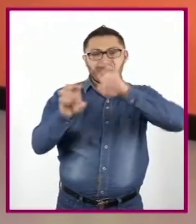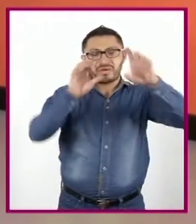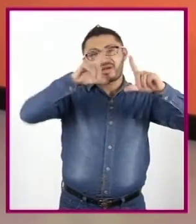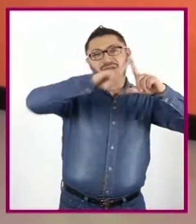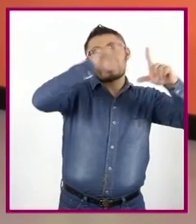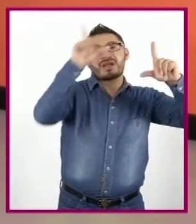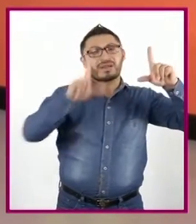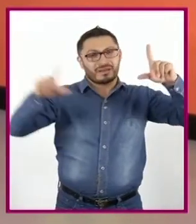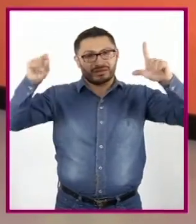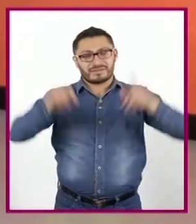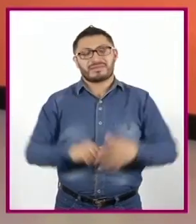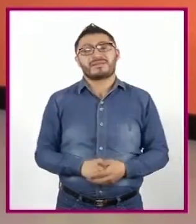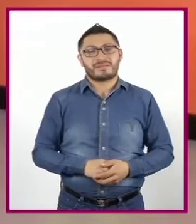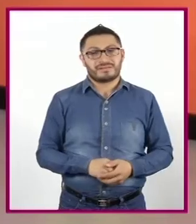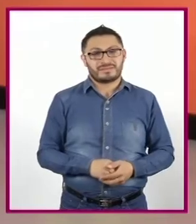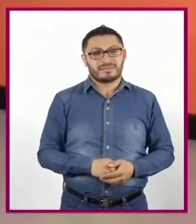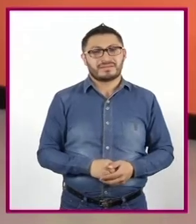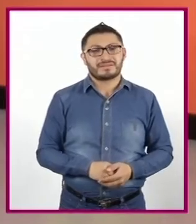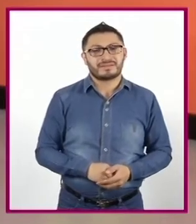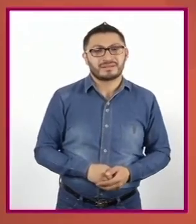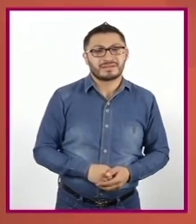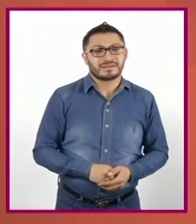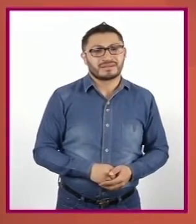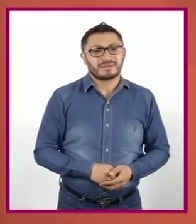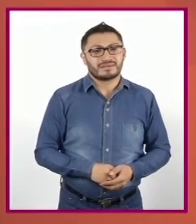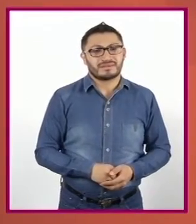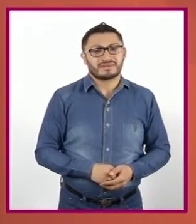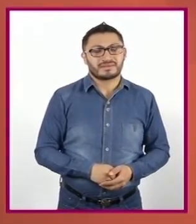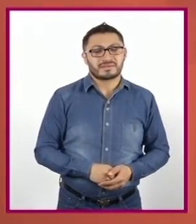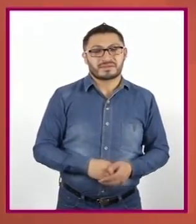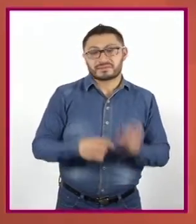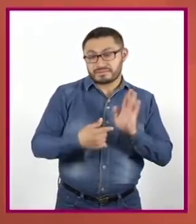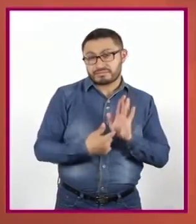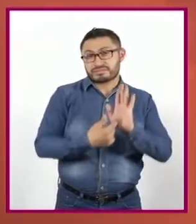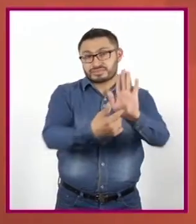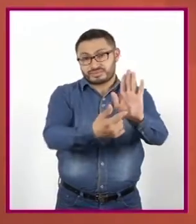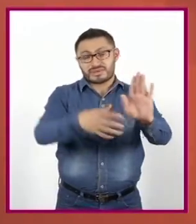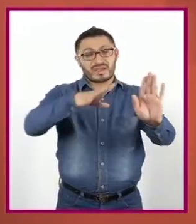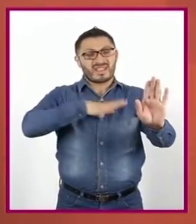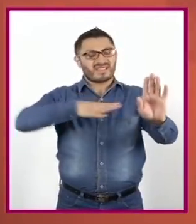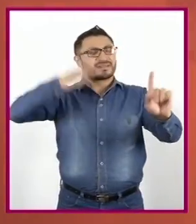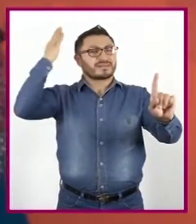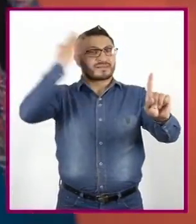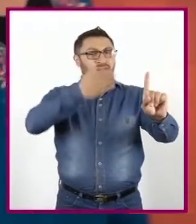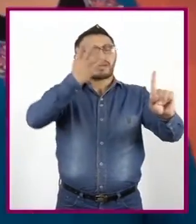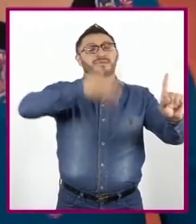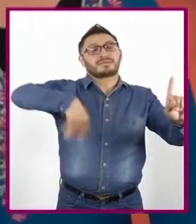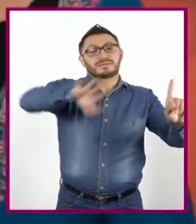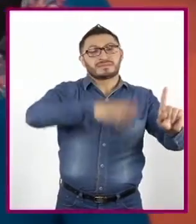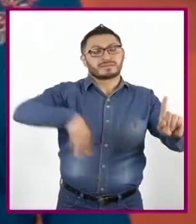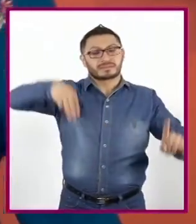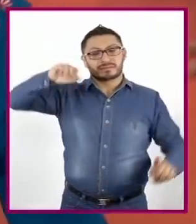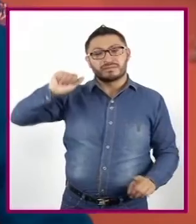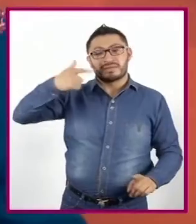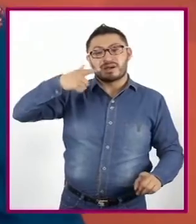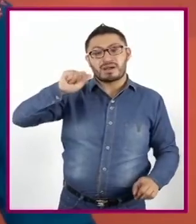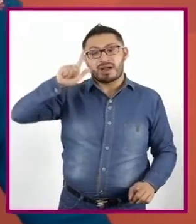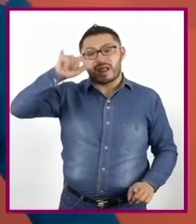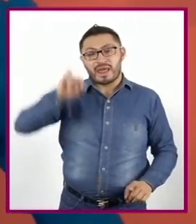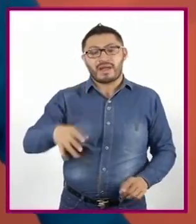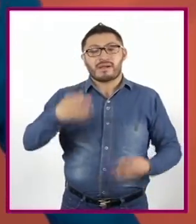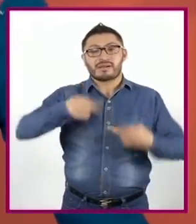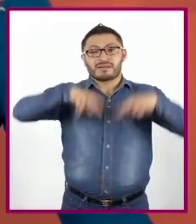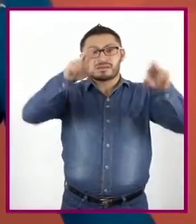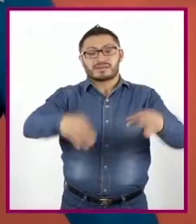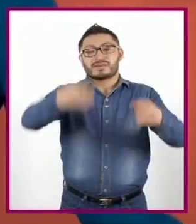conforman Nuestro maravilloso país En esta propuesta Buscamos que Magali Represente